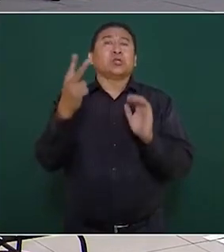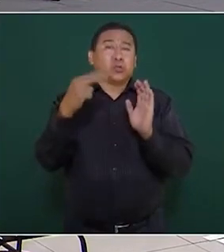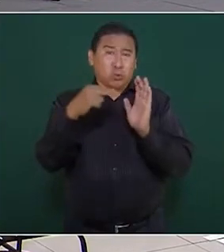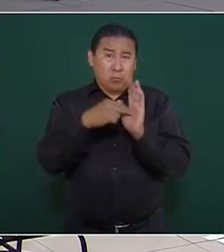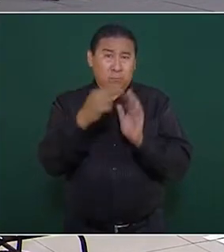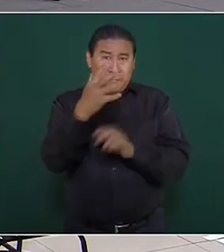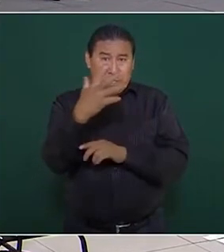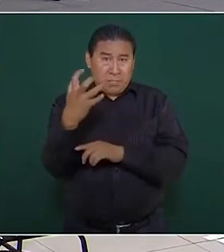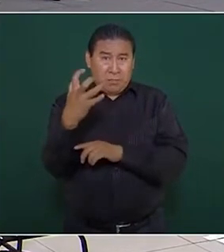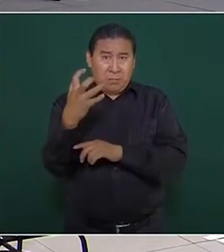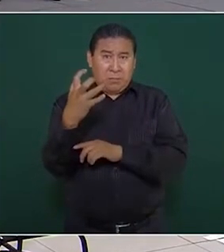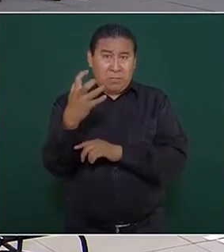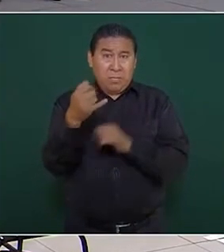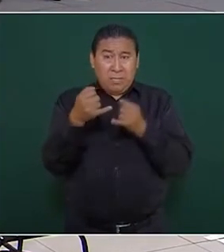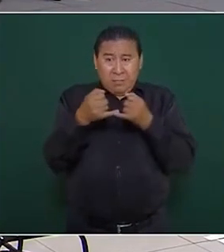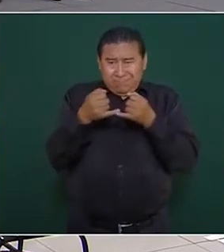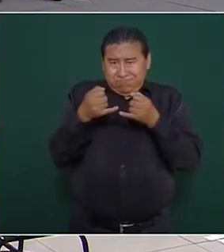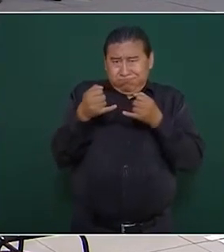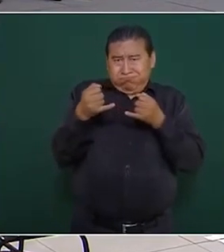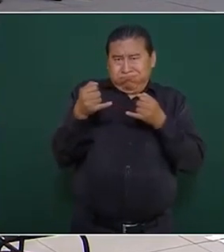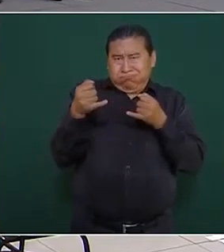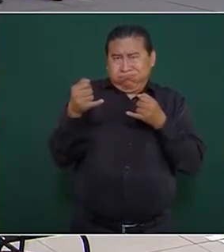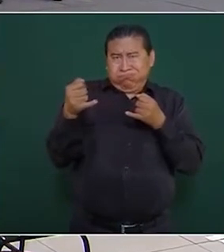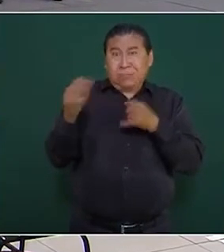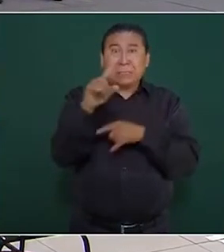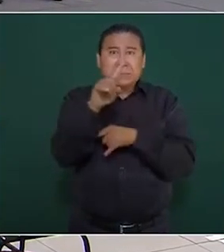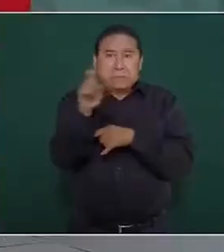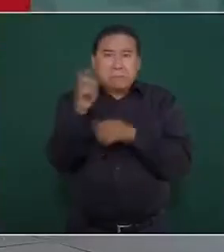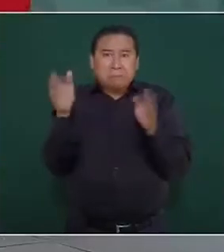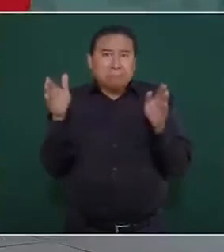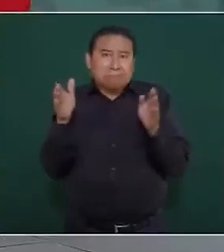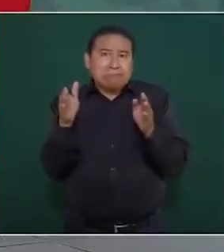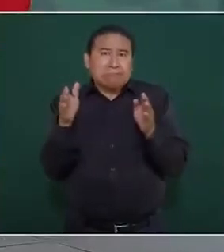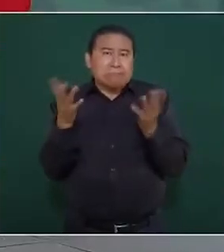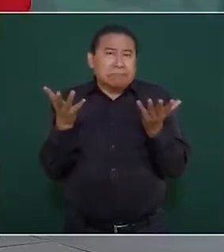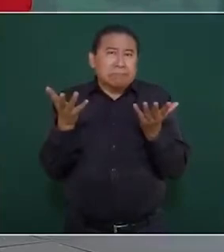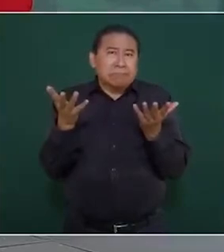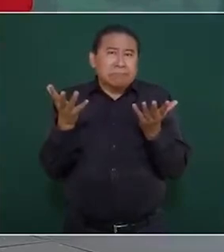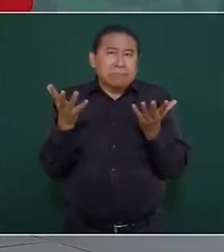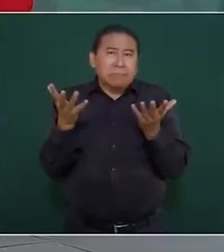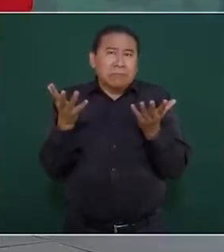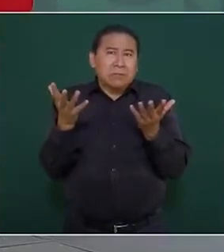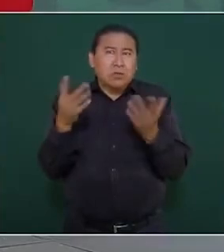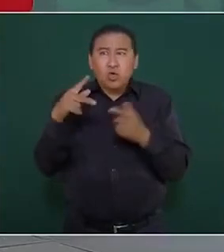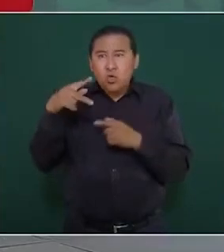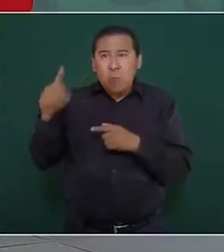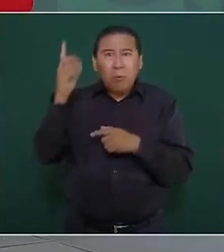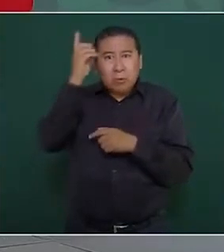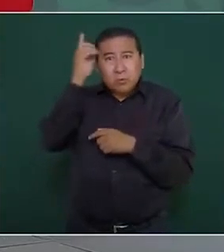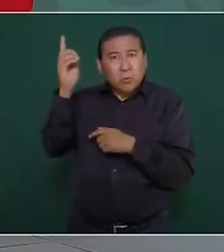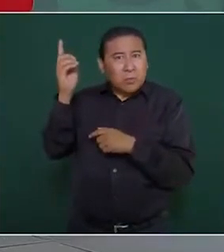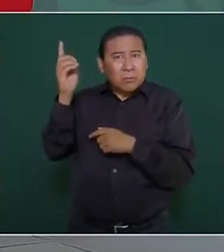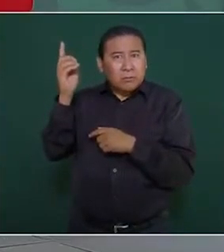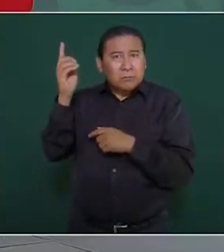kilómetros, estamos hablando en cien, y no con los propietarios,